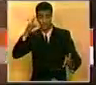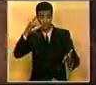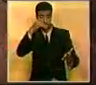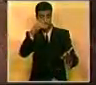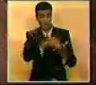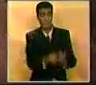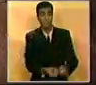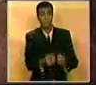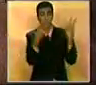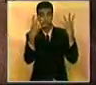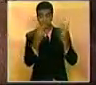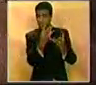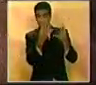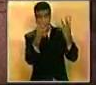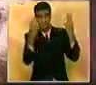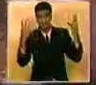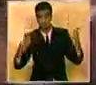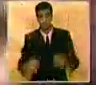y estalló en llamas.